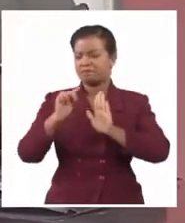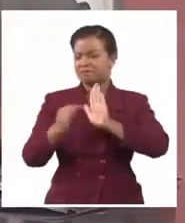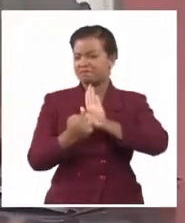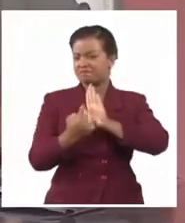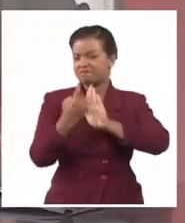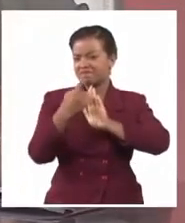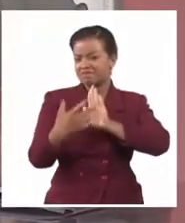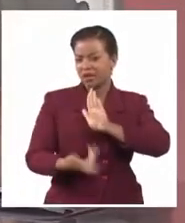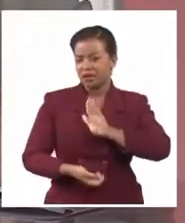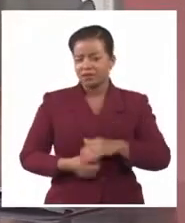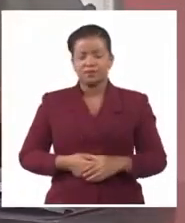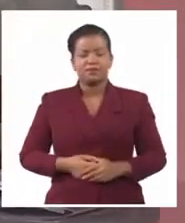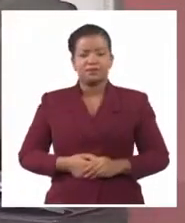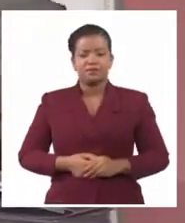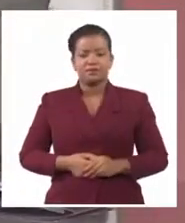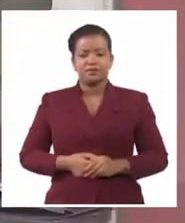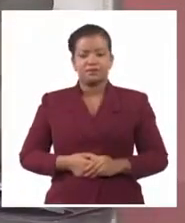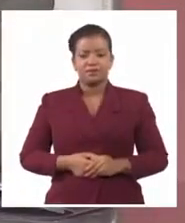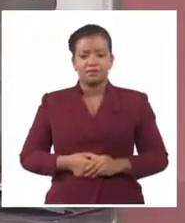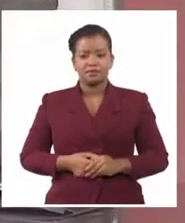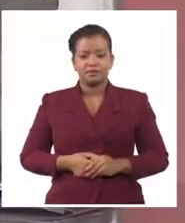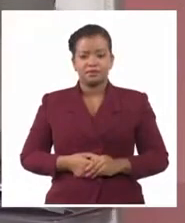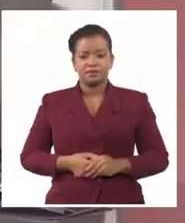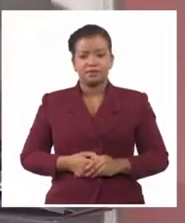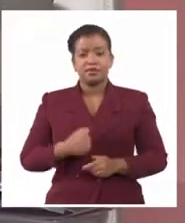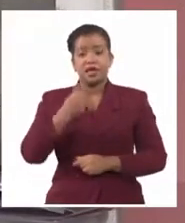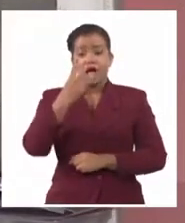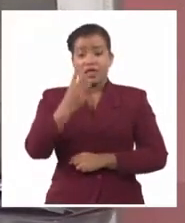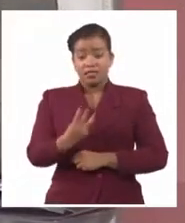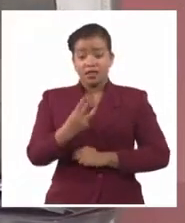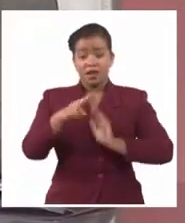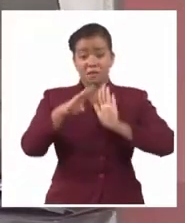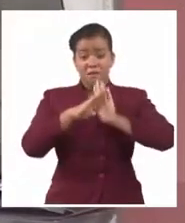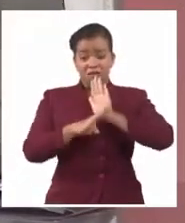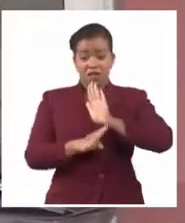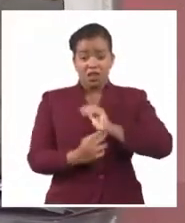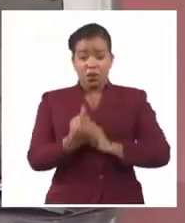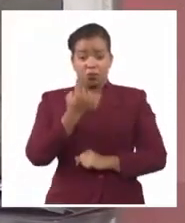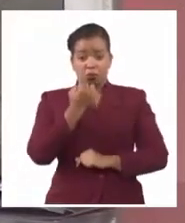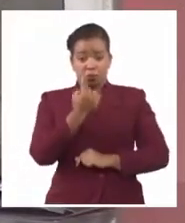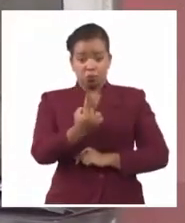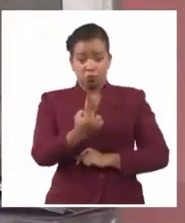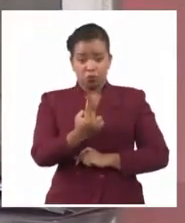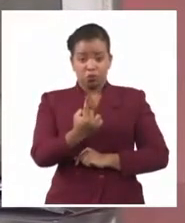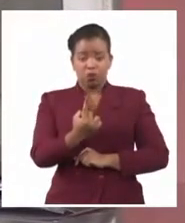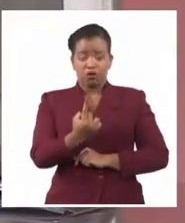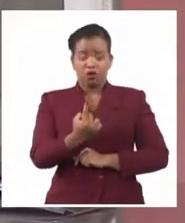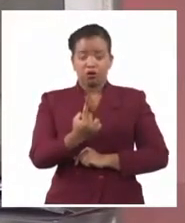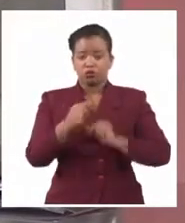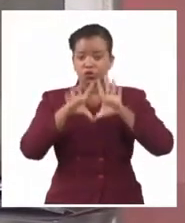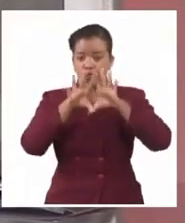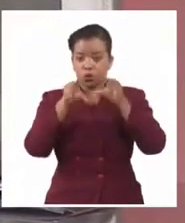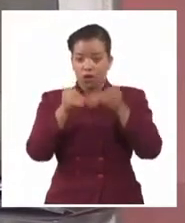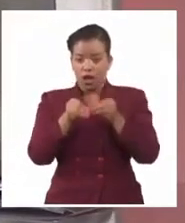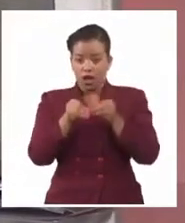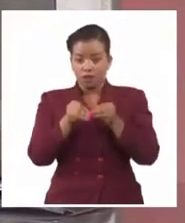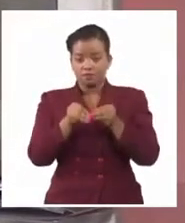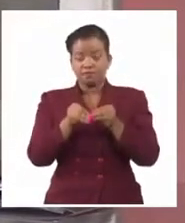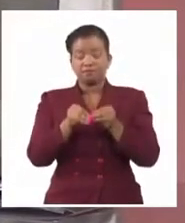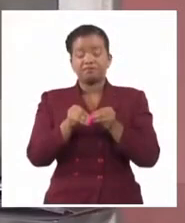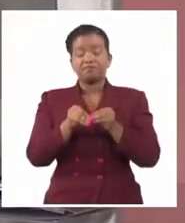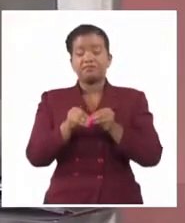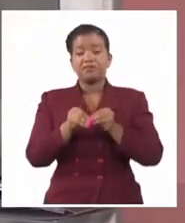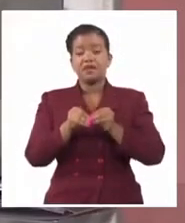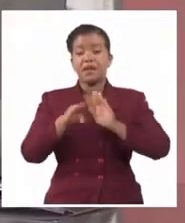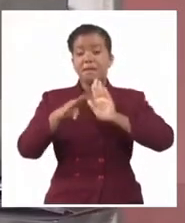fusionan tres normas en una sola. Es lo primero. La norma anterior, entre las